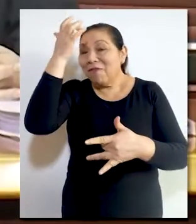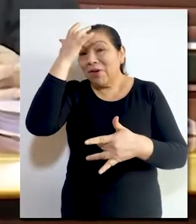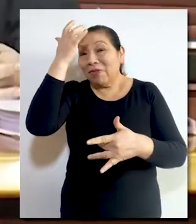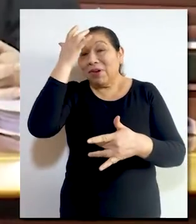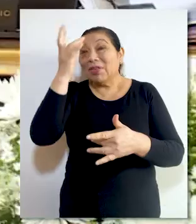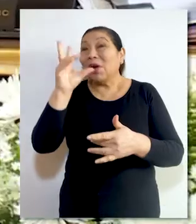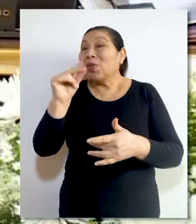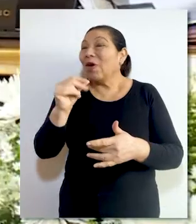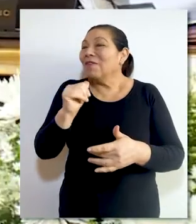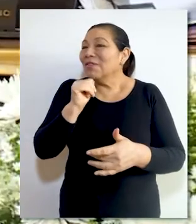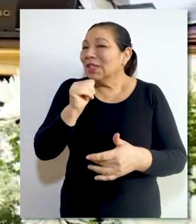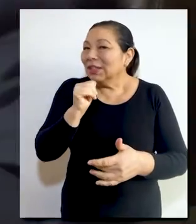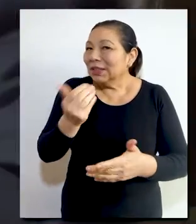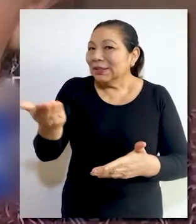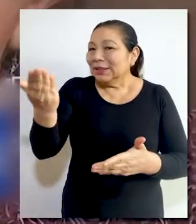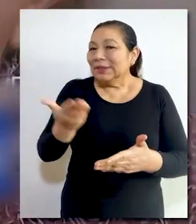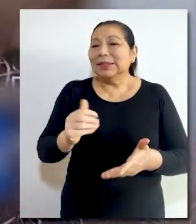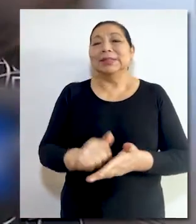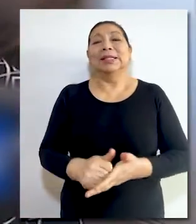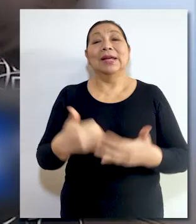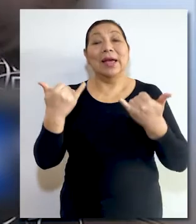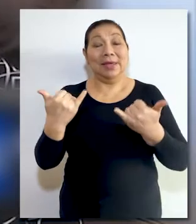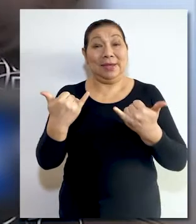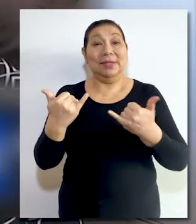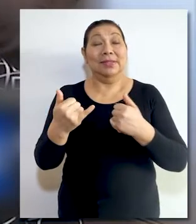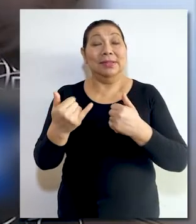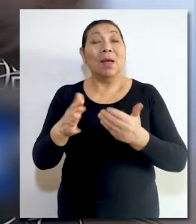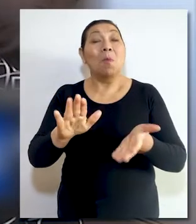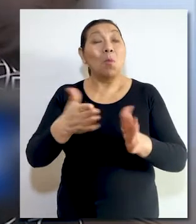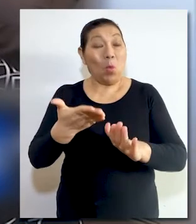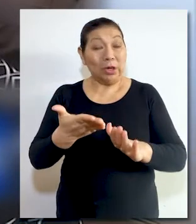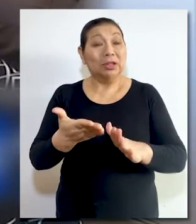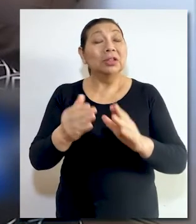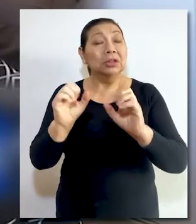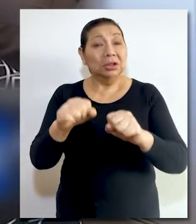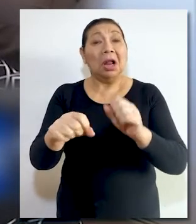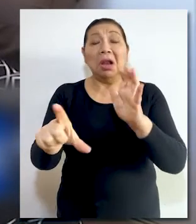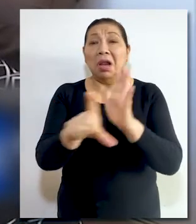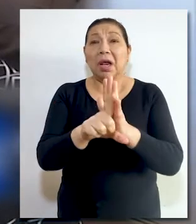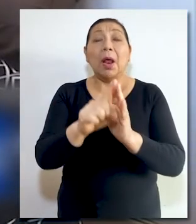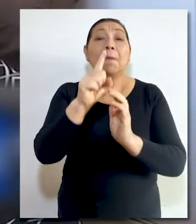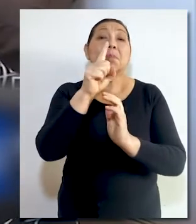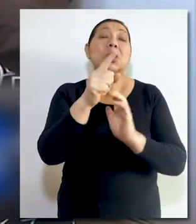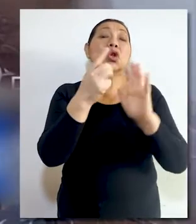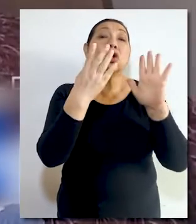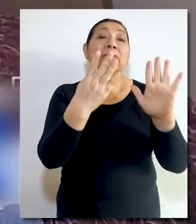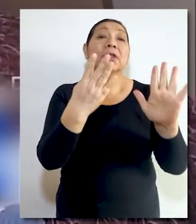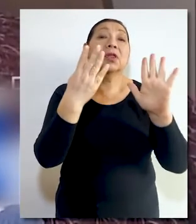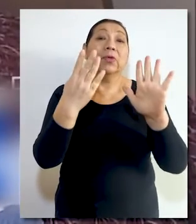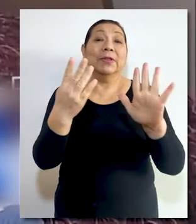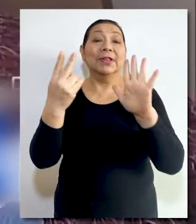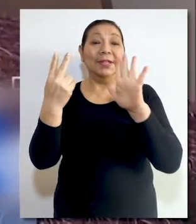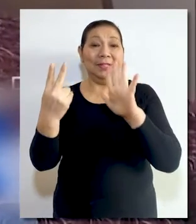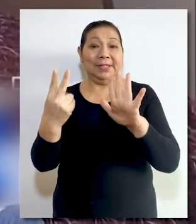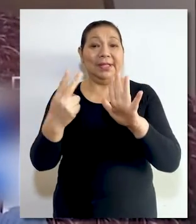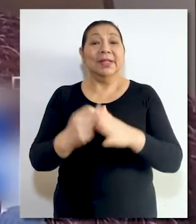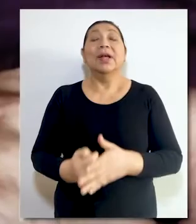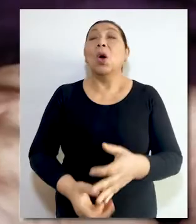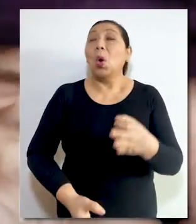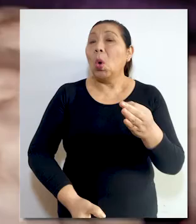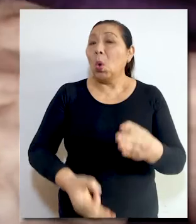para enfermedades no terminales. Cabe precisar que en este país la muerte asistida es legal desde 1997.